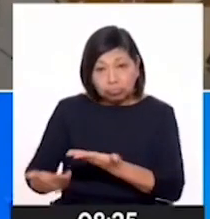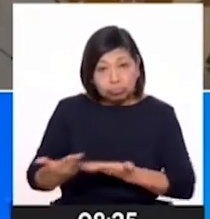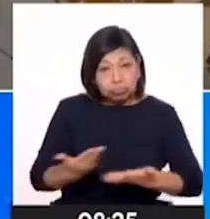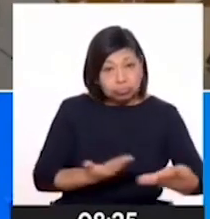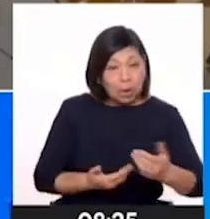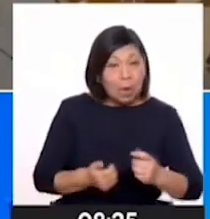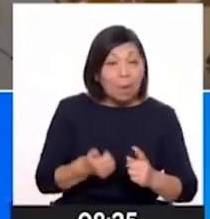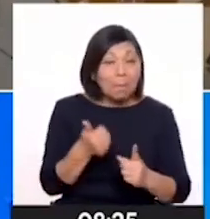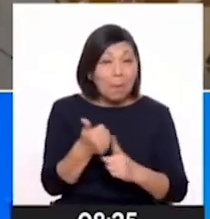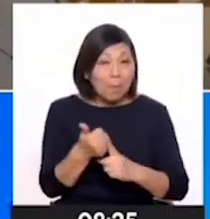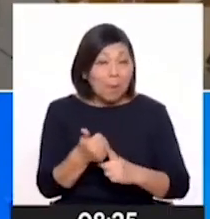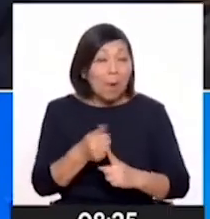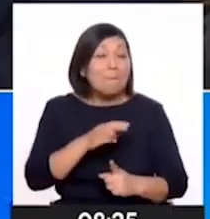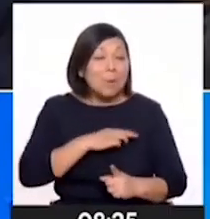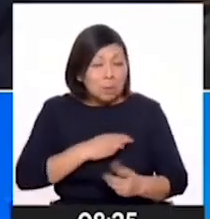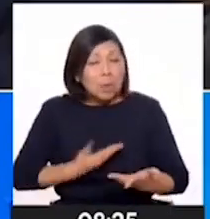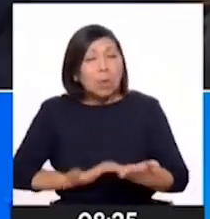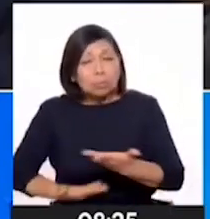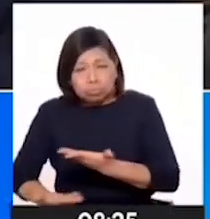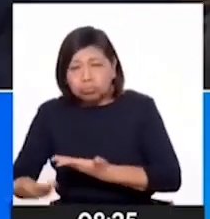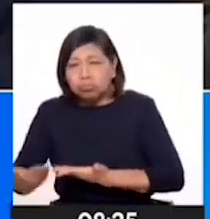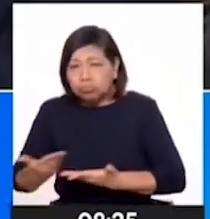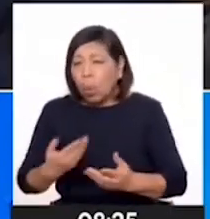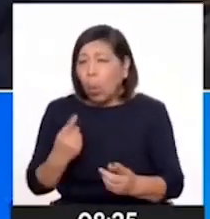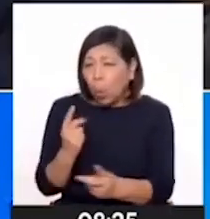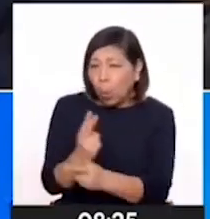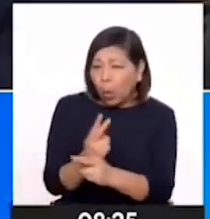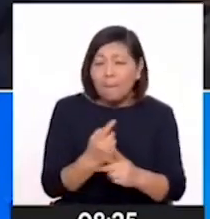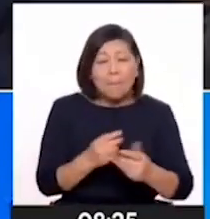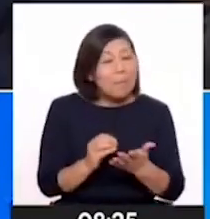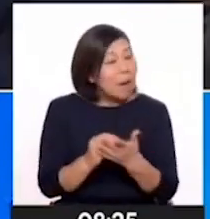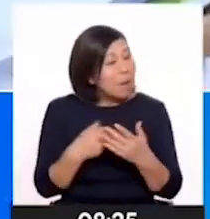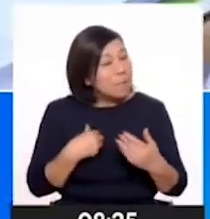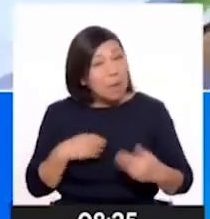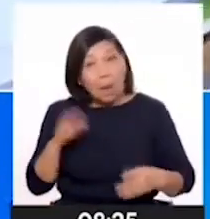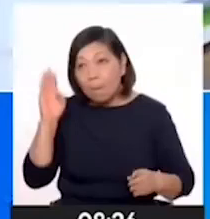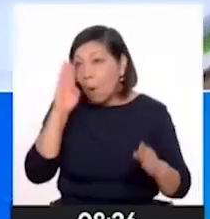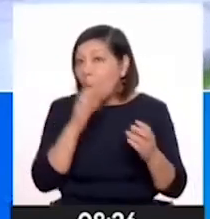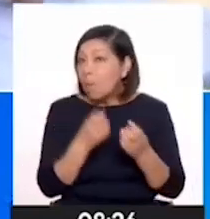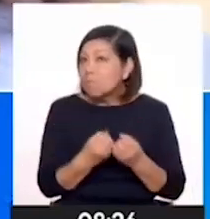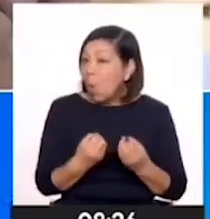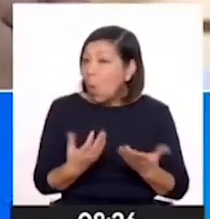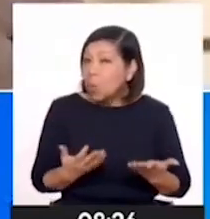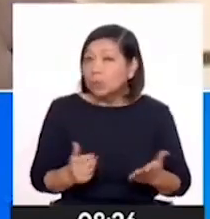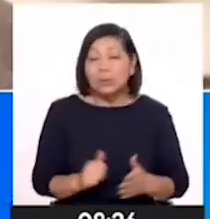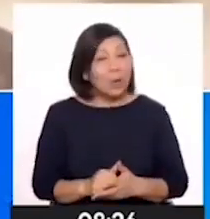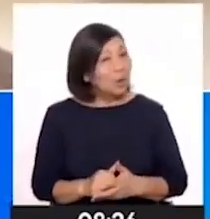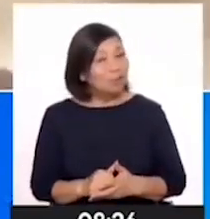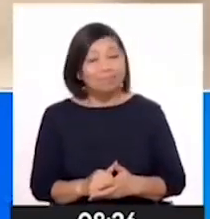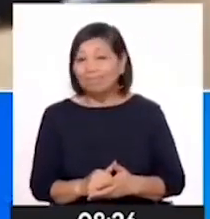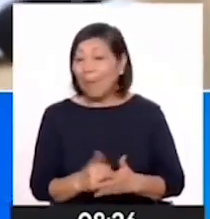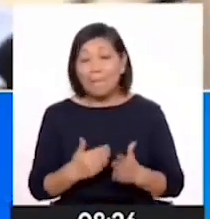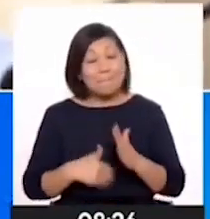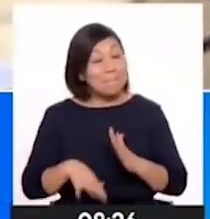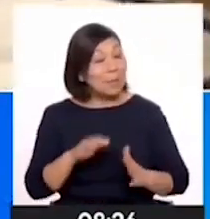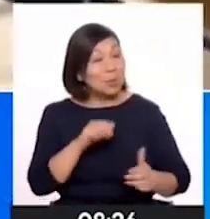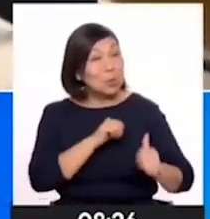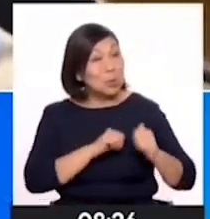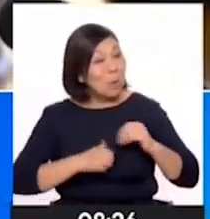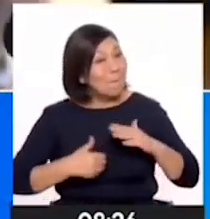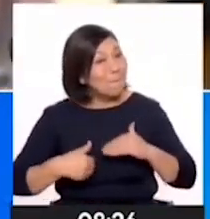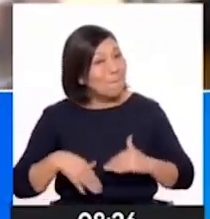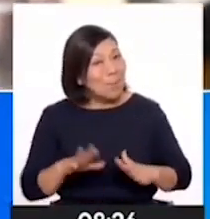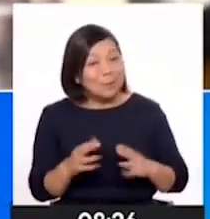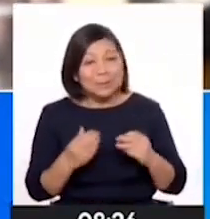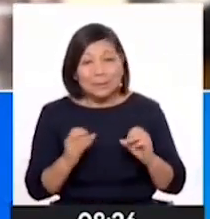los propios ministros. Estamos ahí, sobre todo el tema de prevención, que para mí es muy preocupante, ya que fue una de las regiones la más afectada.